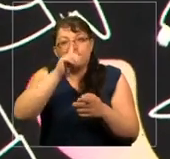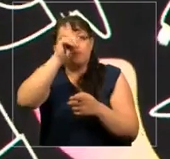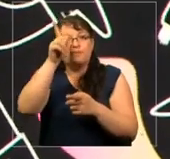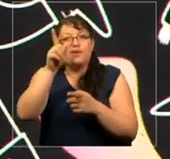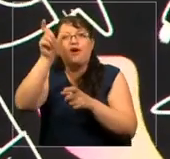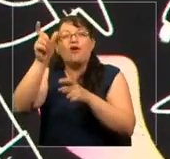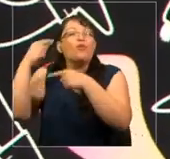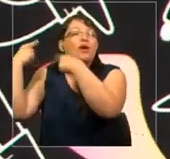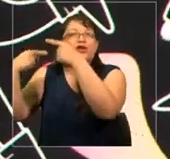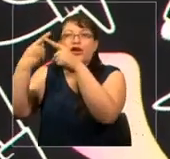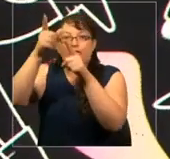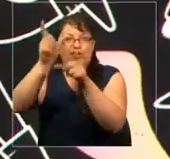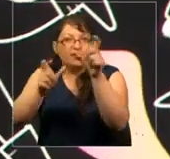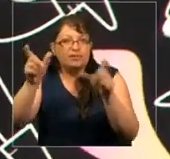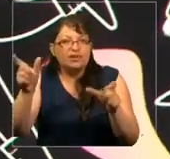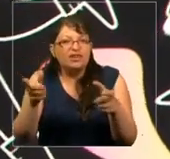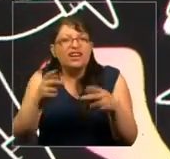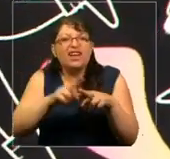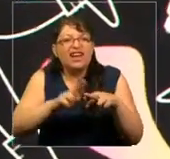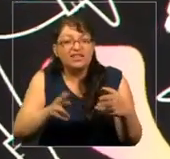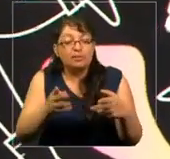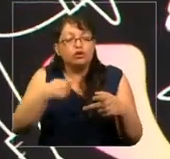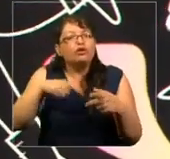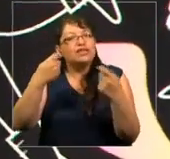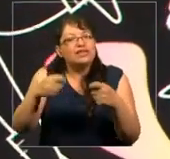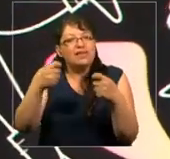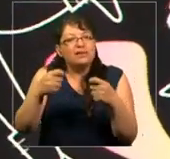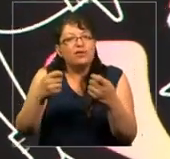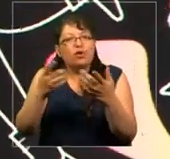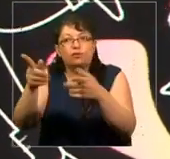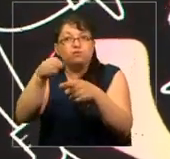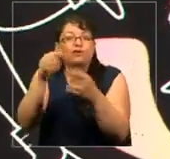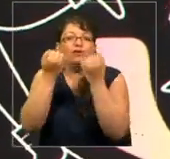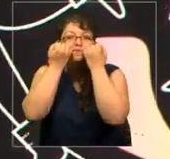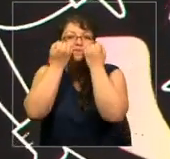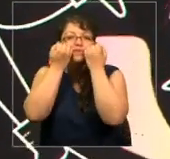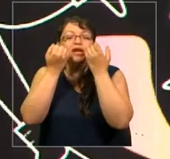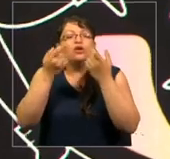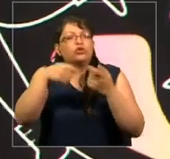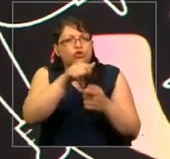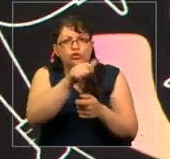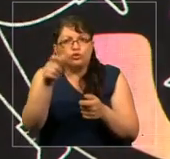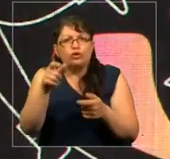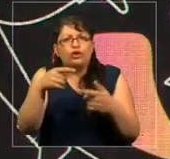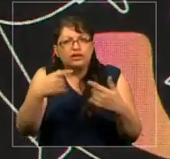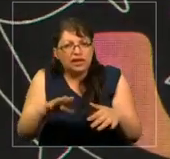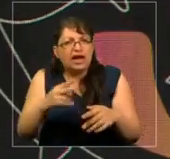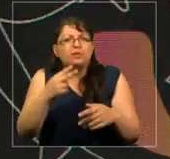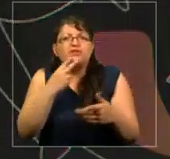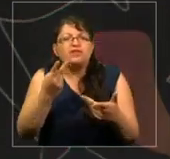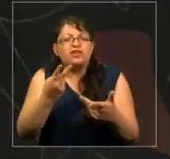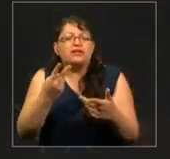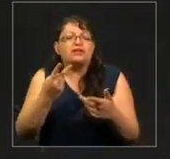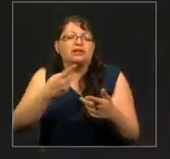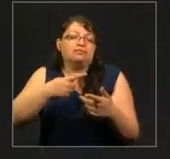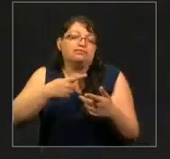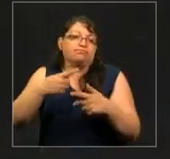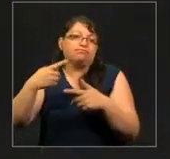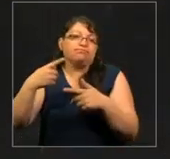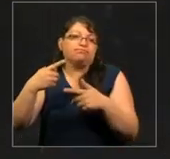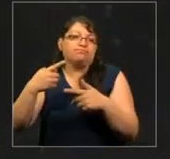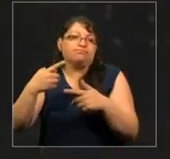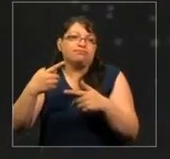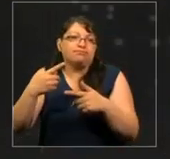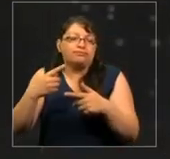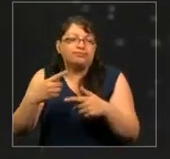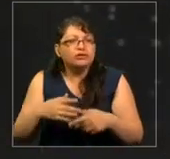personas es que después tratamos de silenciarlos. Todos aquí hemos experimentado un momento en nuestras vidas cuando sentimos